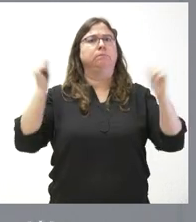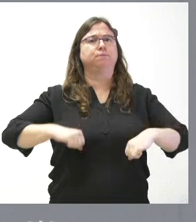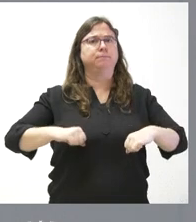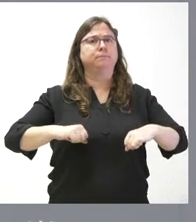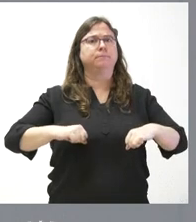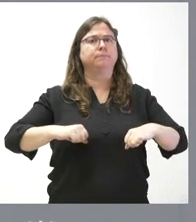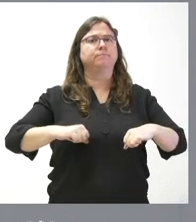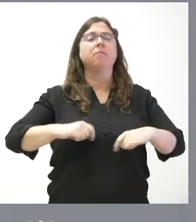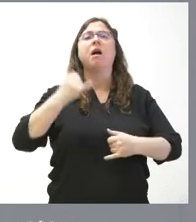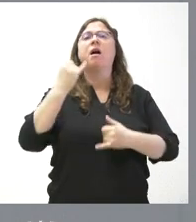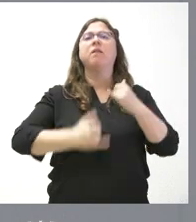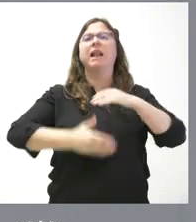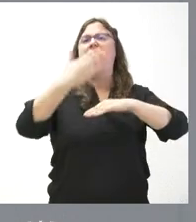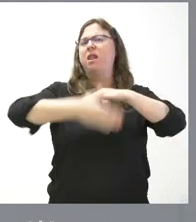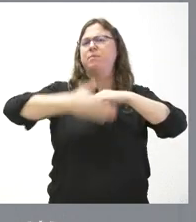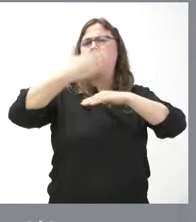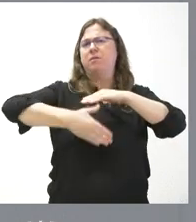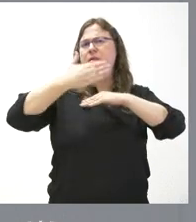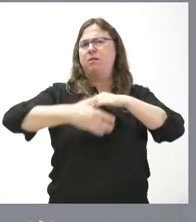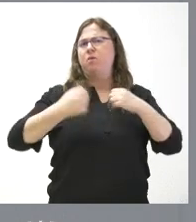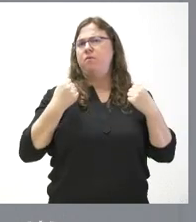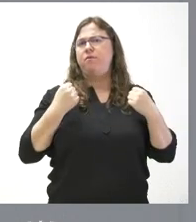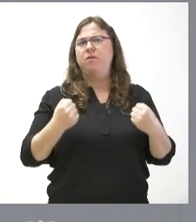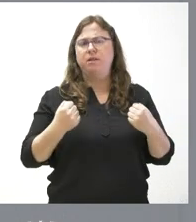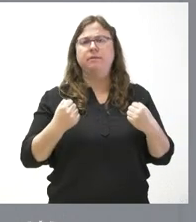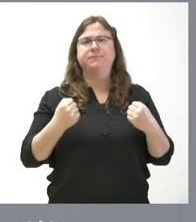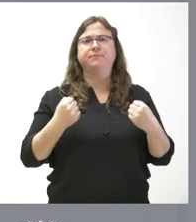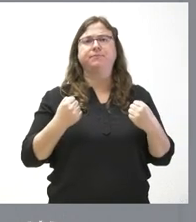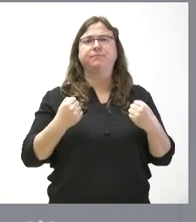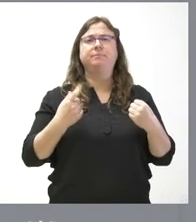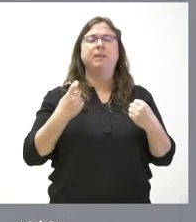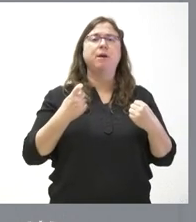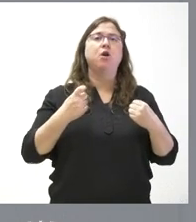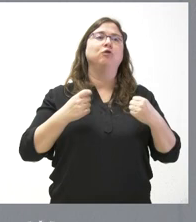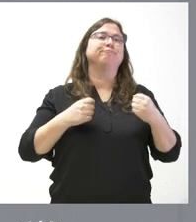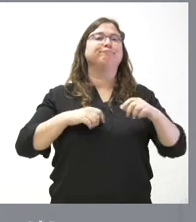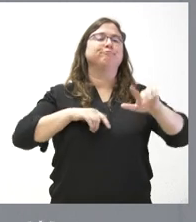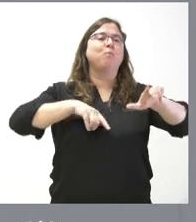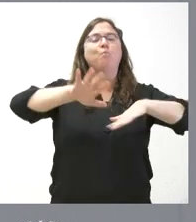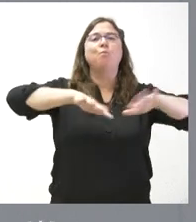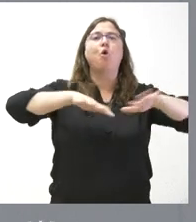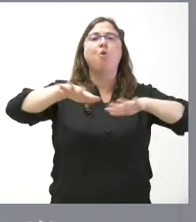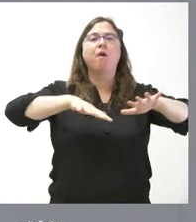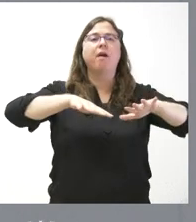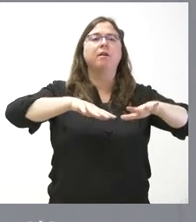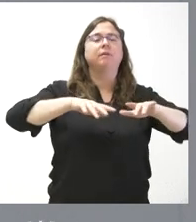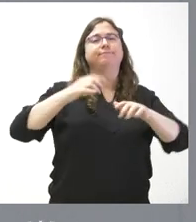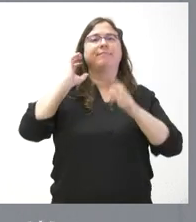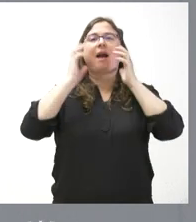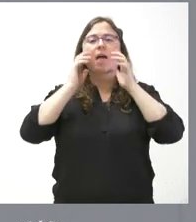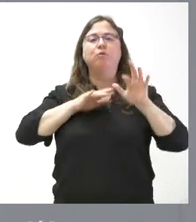limita extraordinariamente la movilidad del ganado en nuestra